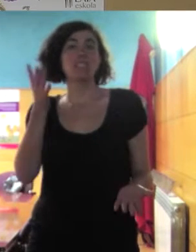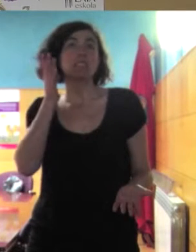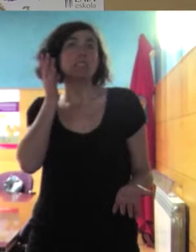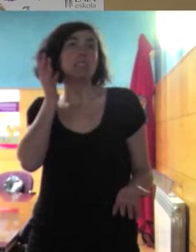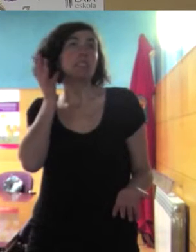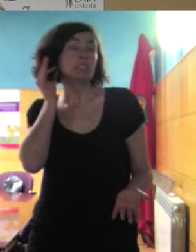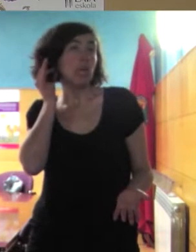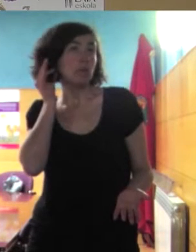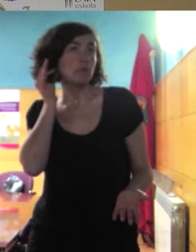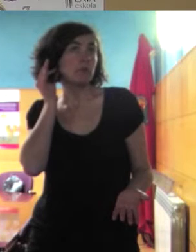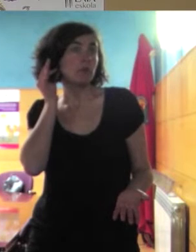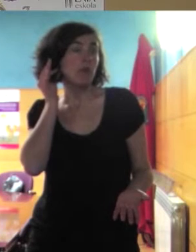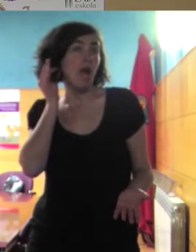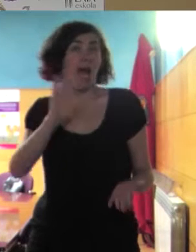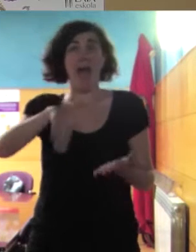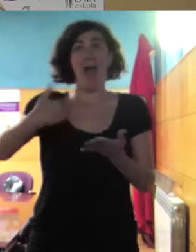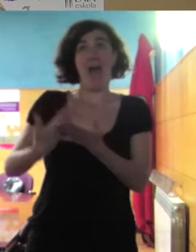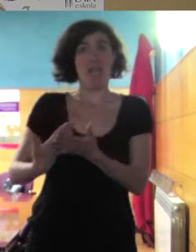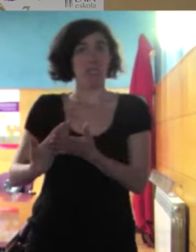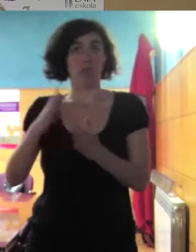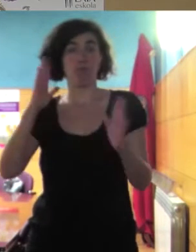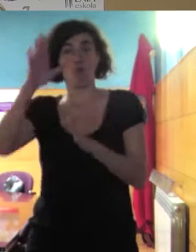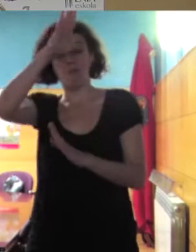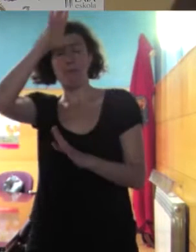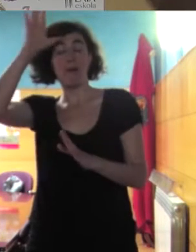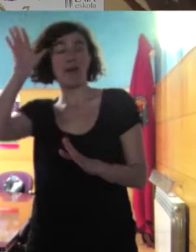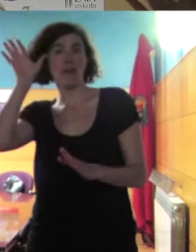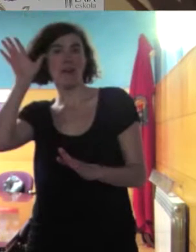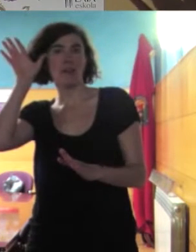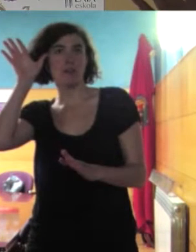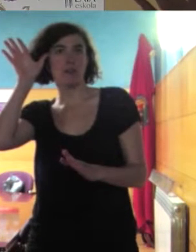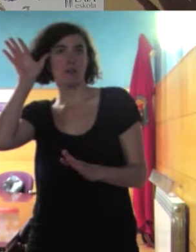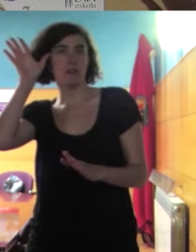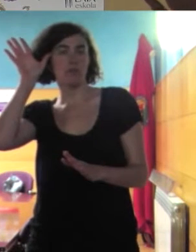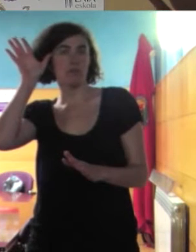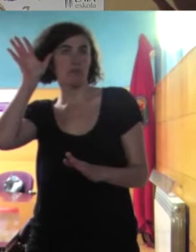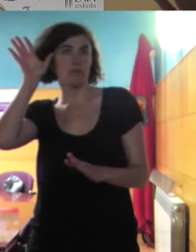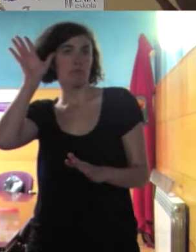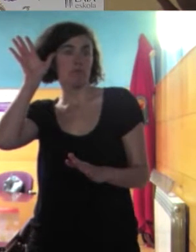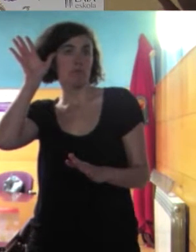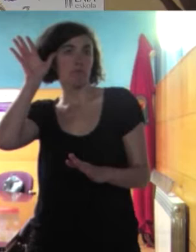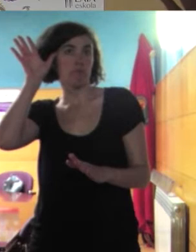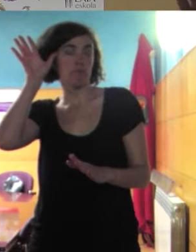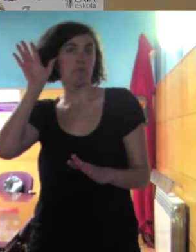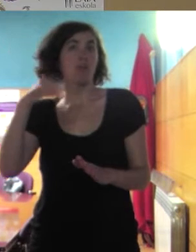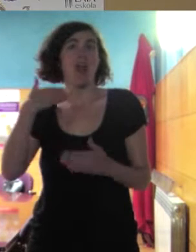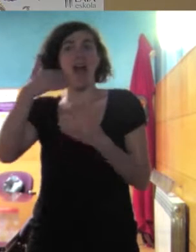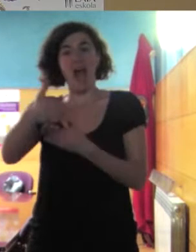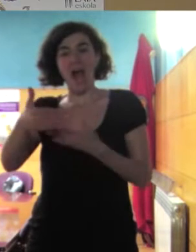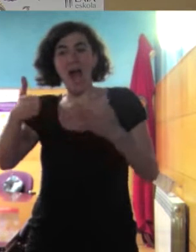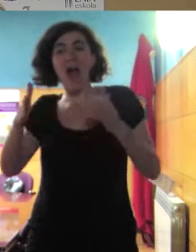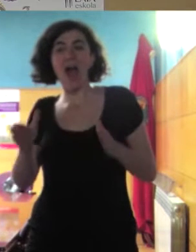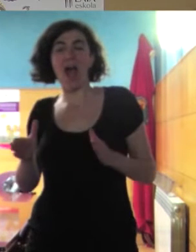los meses hasta el verano en y mientras no se quitara el pañuelo claro está en el aula